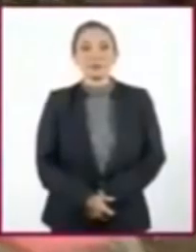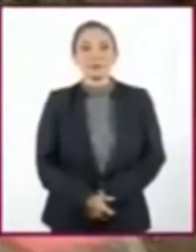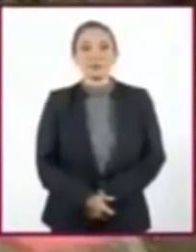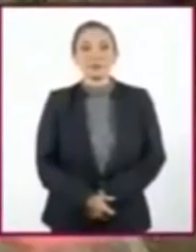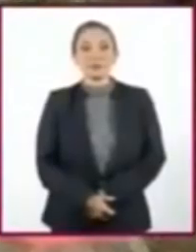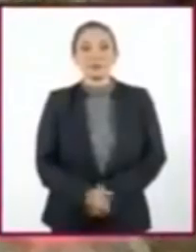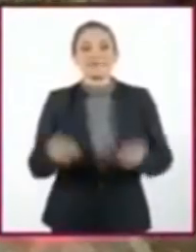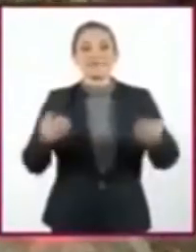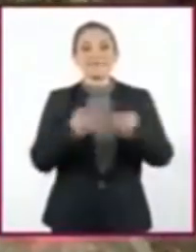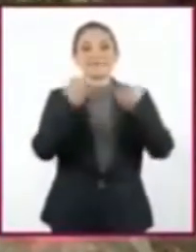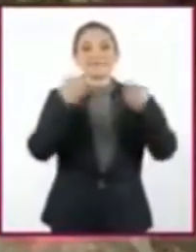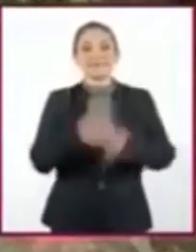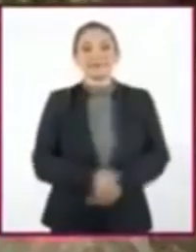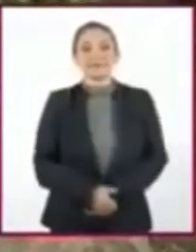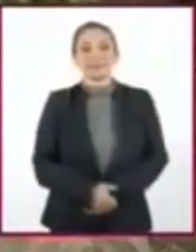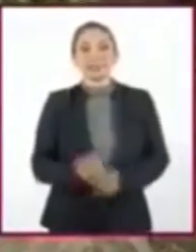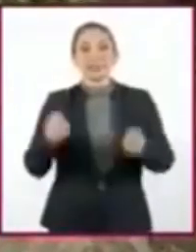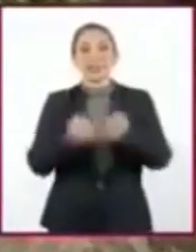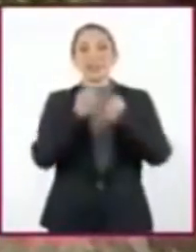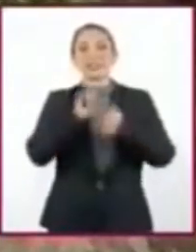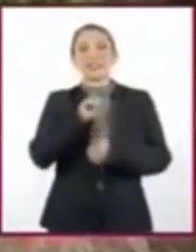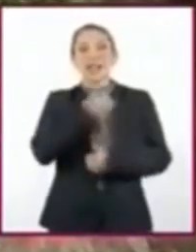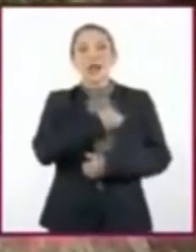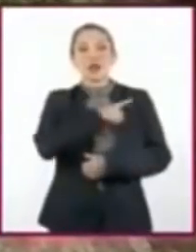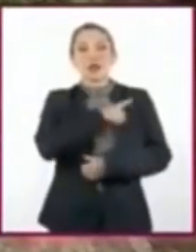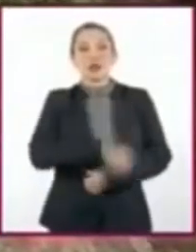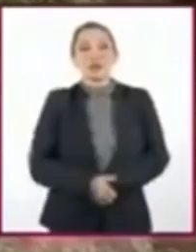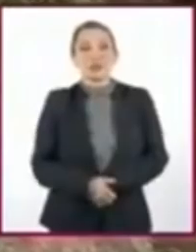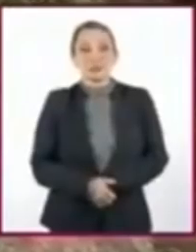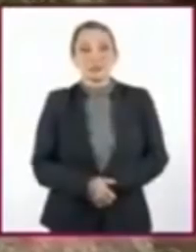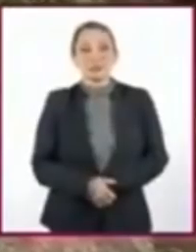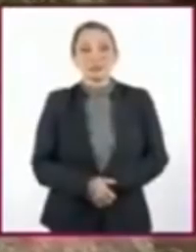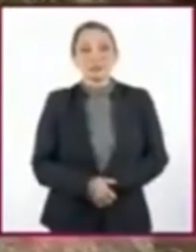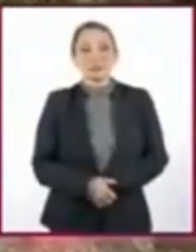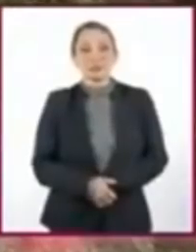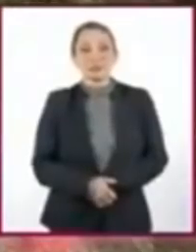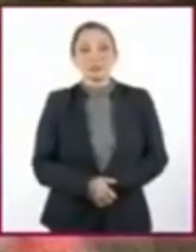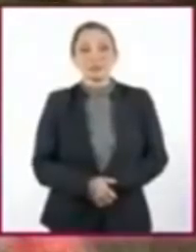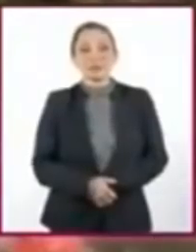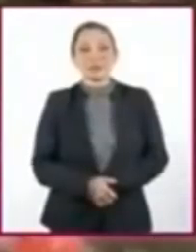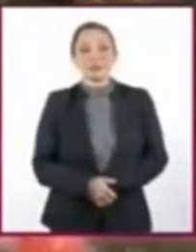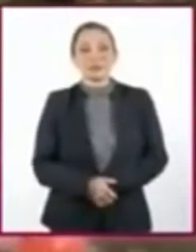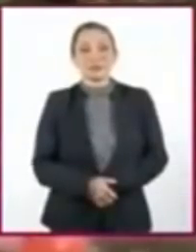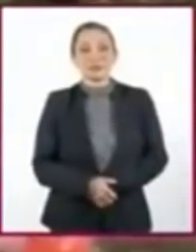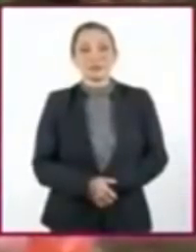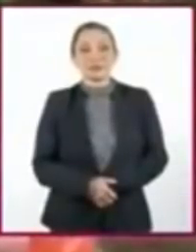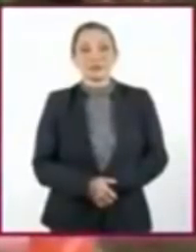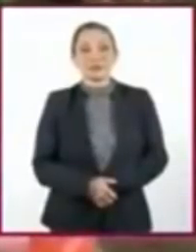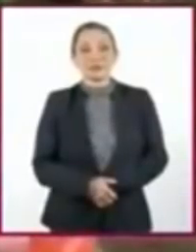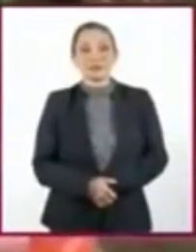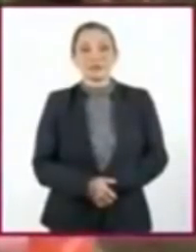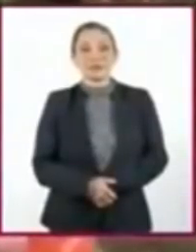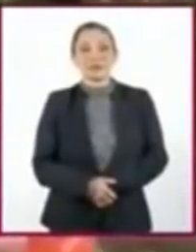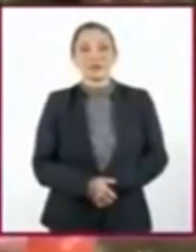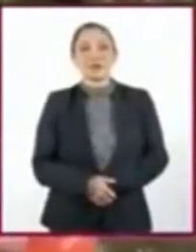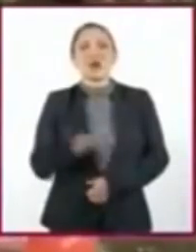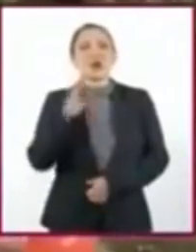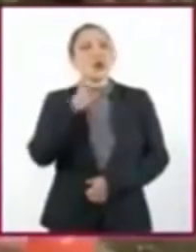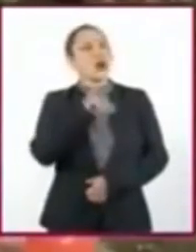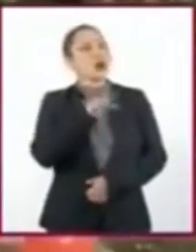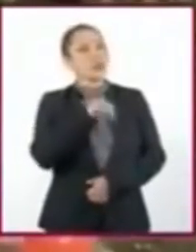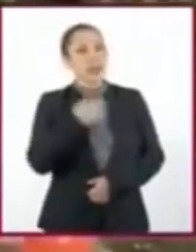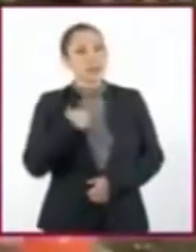Chócalas. Chócalas. Salud. Salud. Salud. Salud. Salud. Sofía,